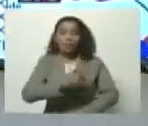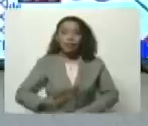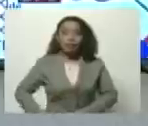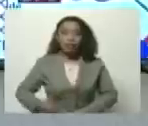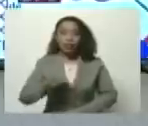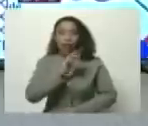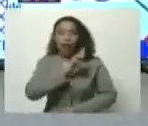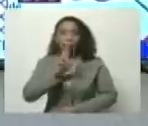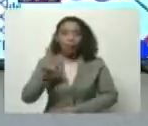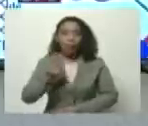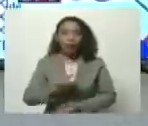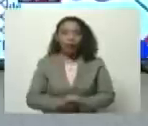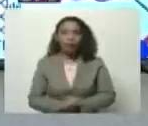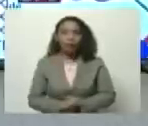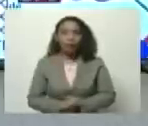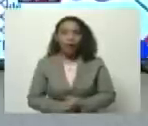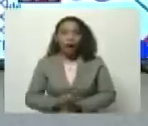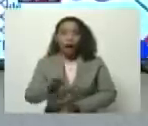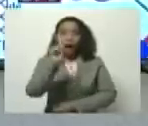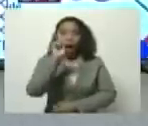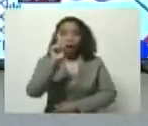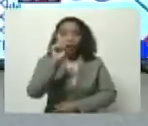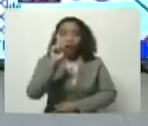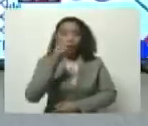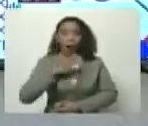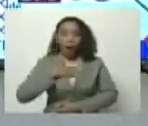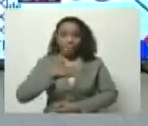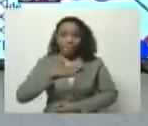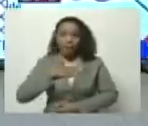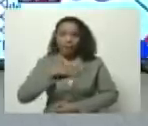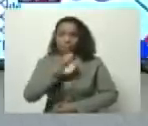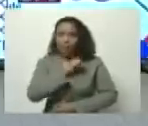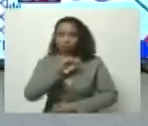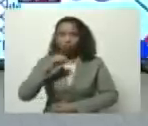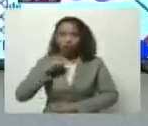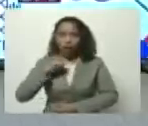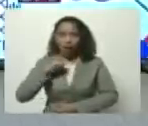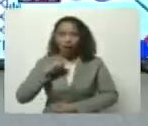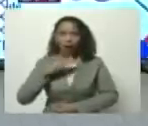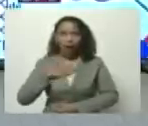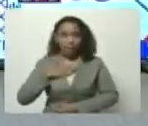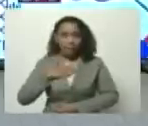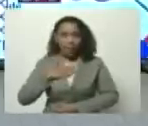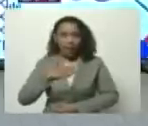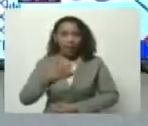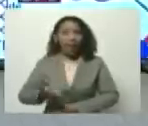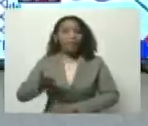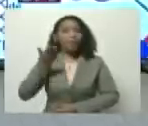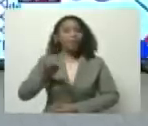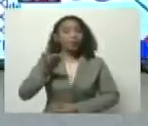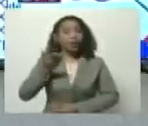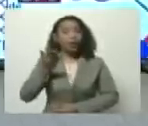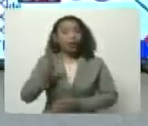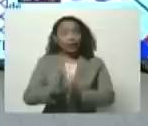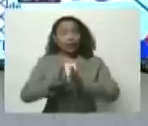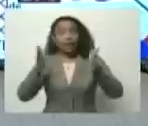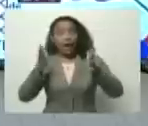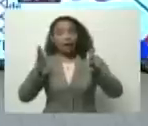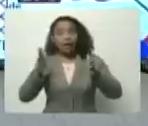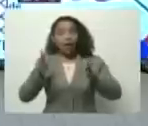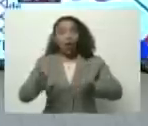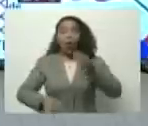República, hay uno que a mí en lo particular, en lo personal, me parece que es de una gran justicia social,